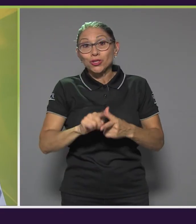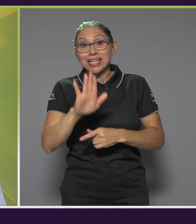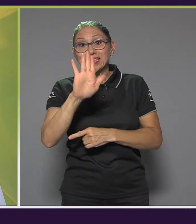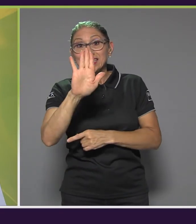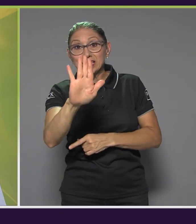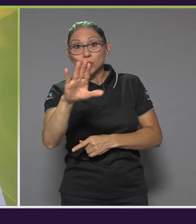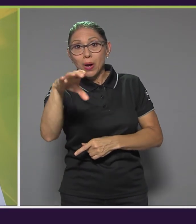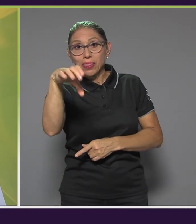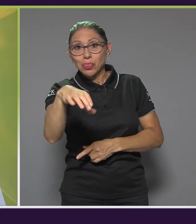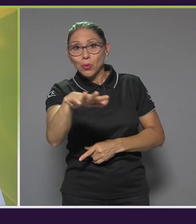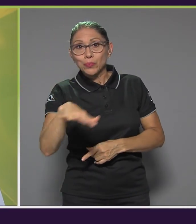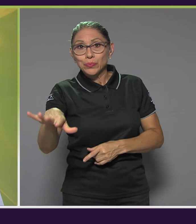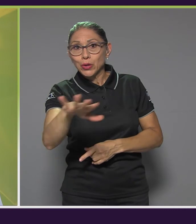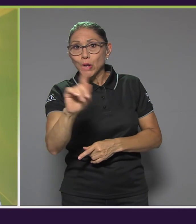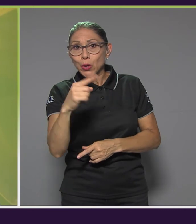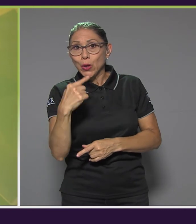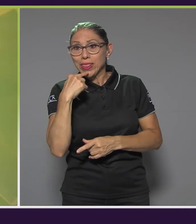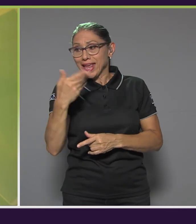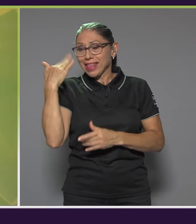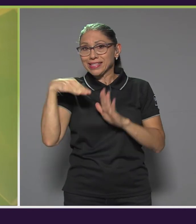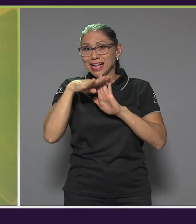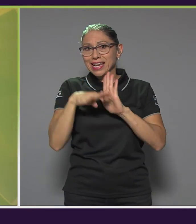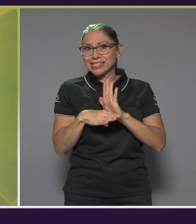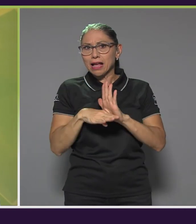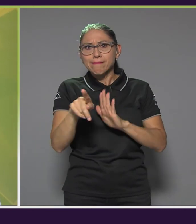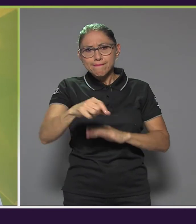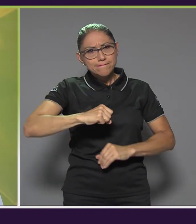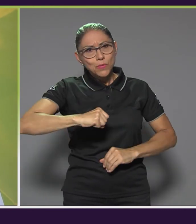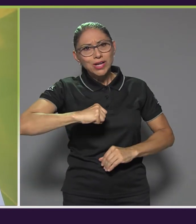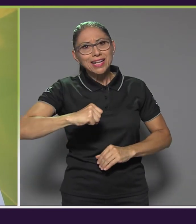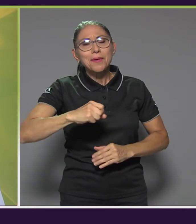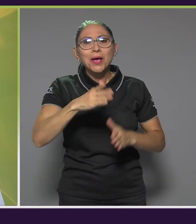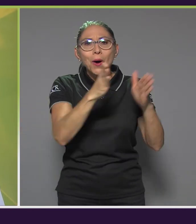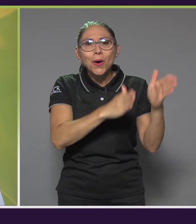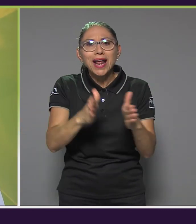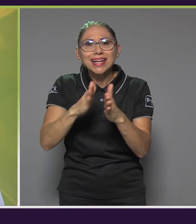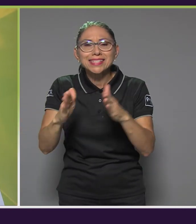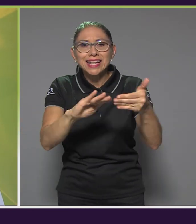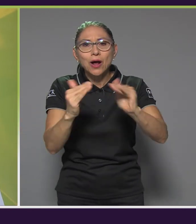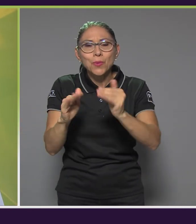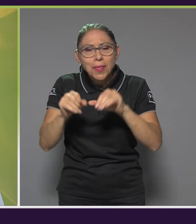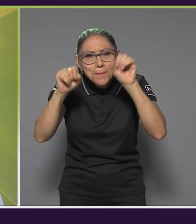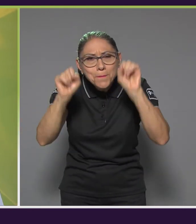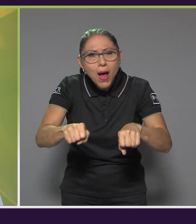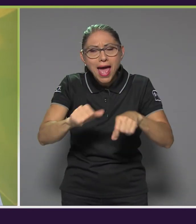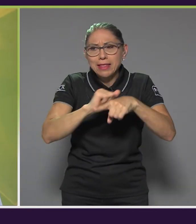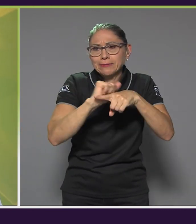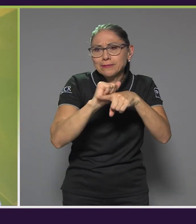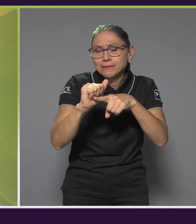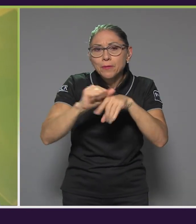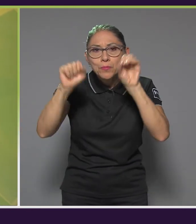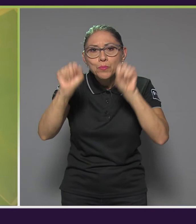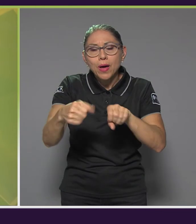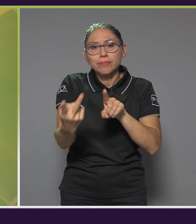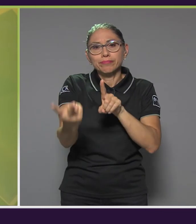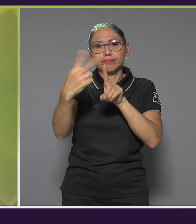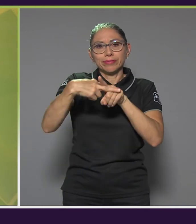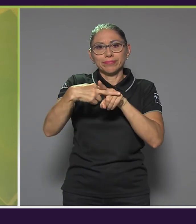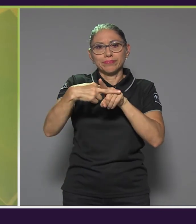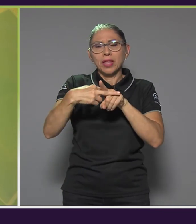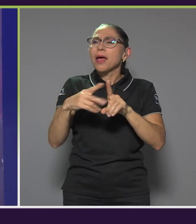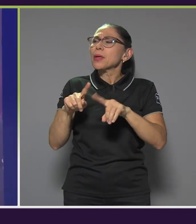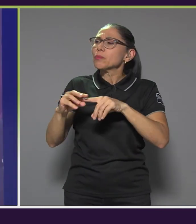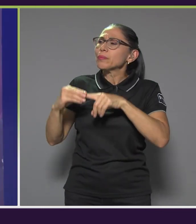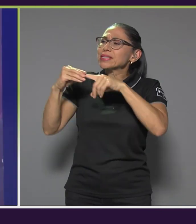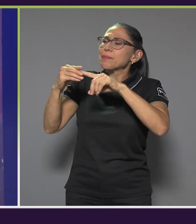mencionado aquí, póngase las pilas, organizes en la comunidad para que también se pueda capacitar e implementar. Pero sí, ¿cuáles han sido sus principales aprendizajes,